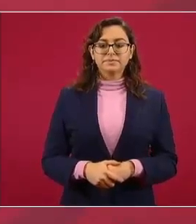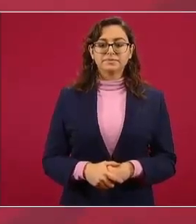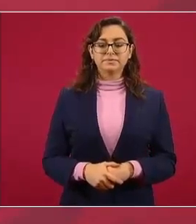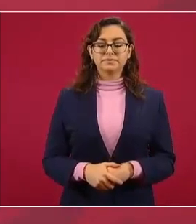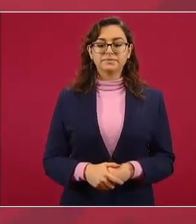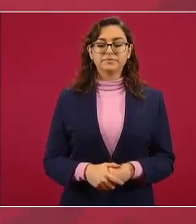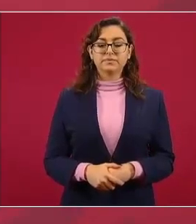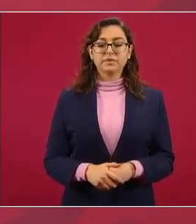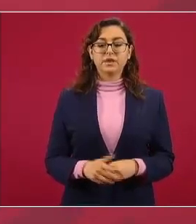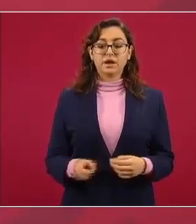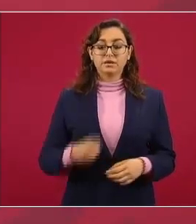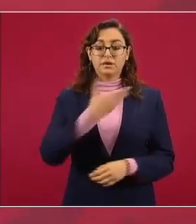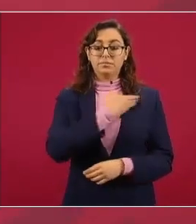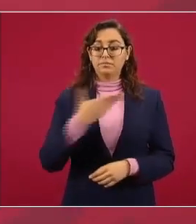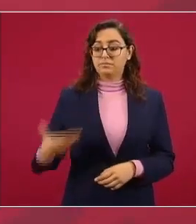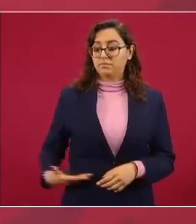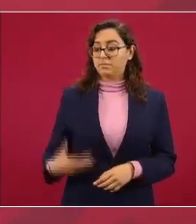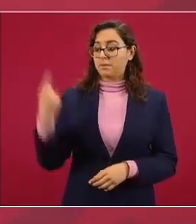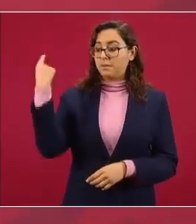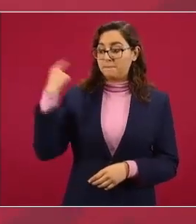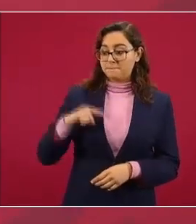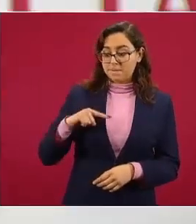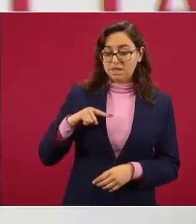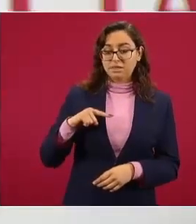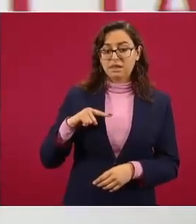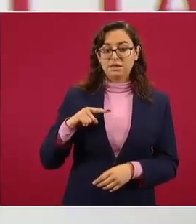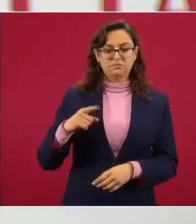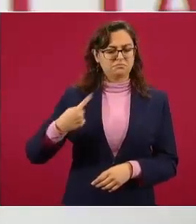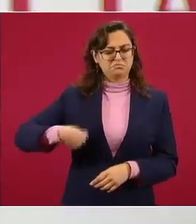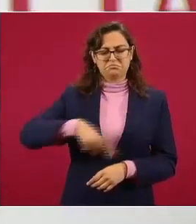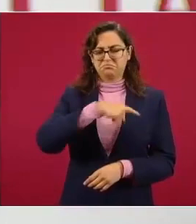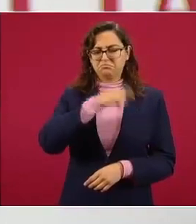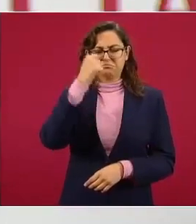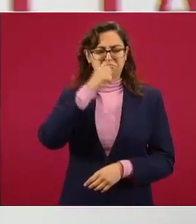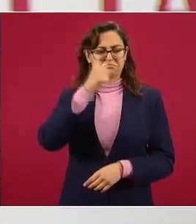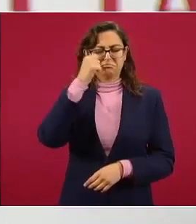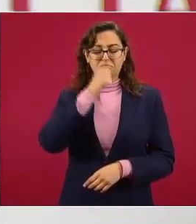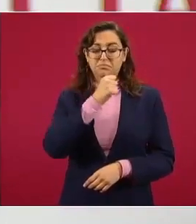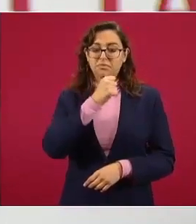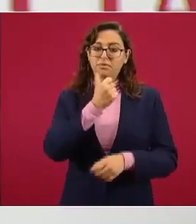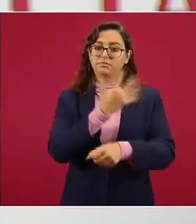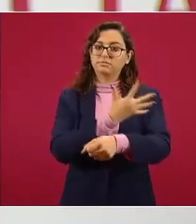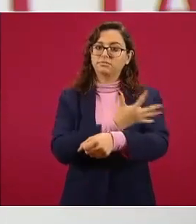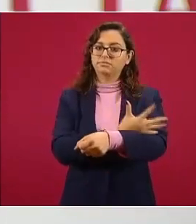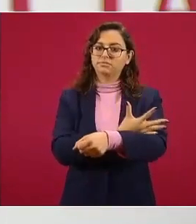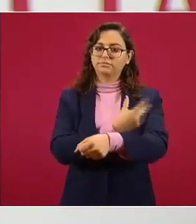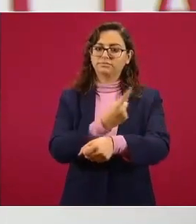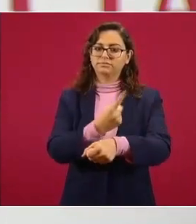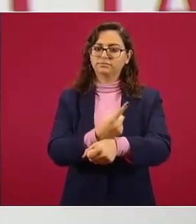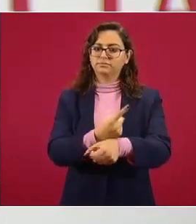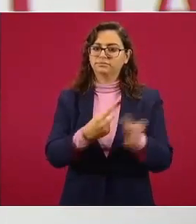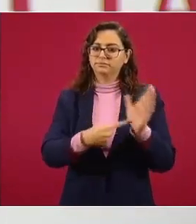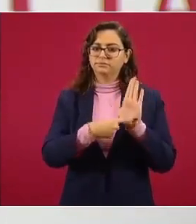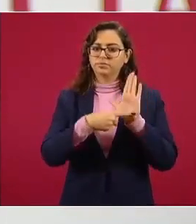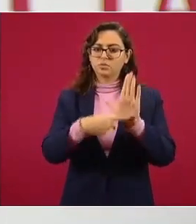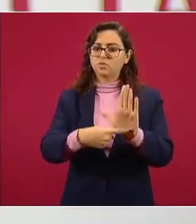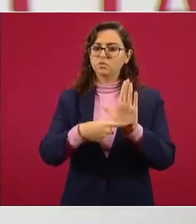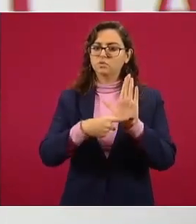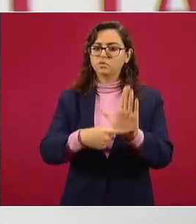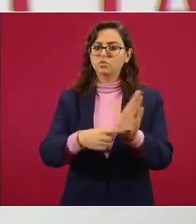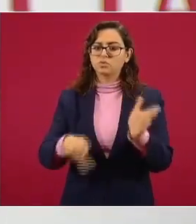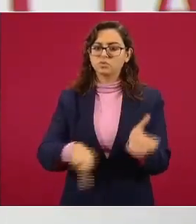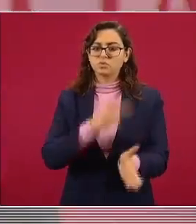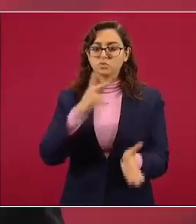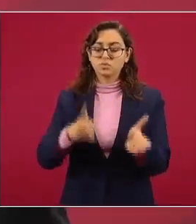lo hemos sido en otras ocasiones transparentes respecto a cualquier paso que vemos por eso hice una